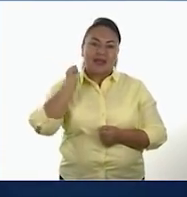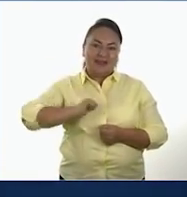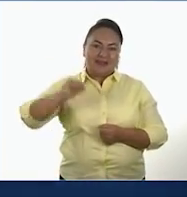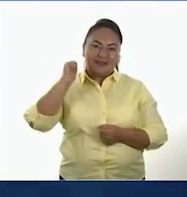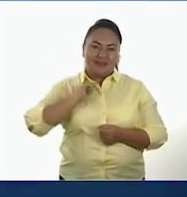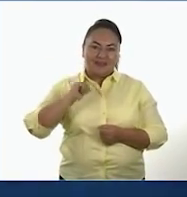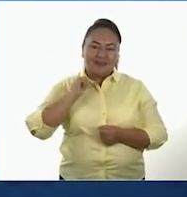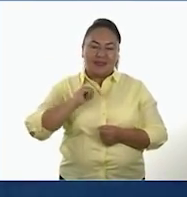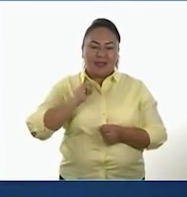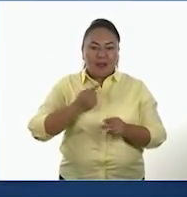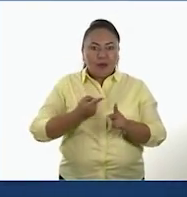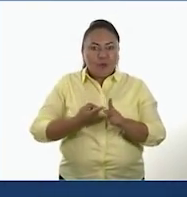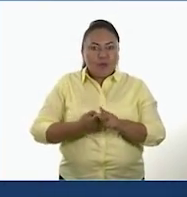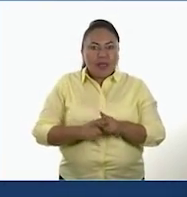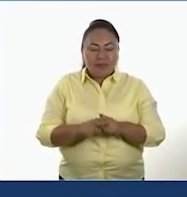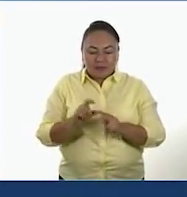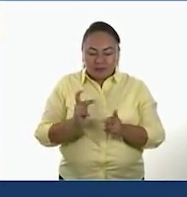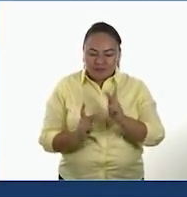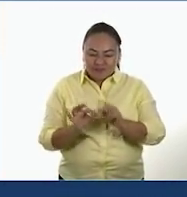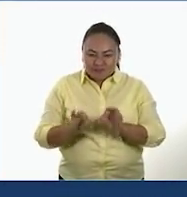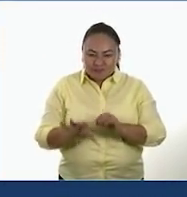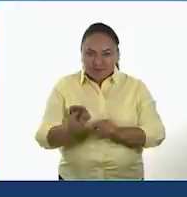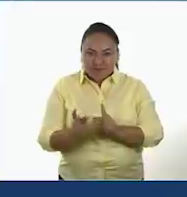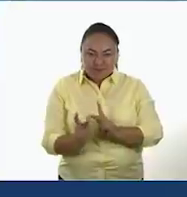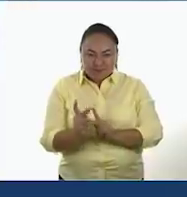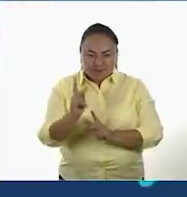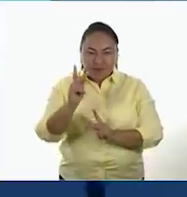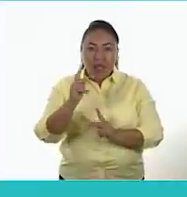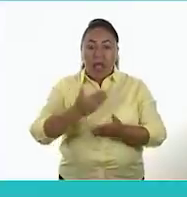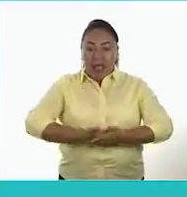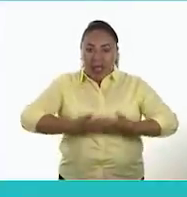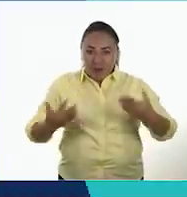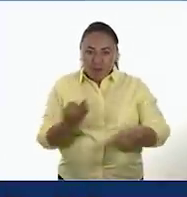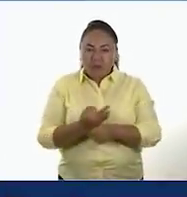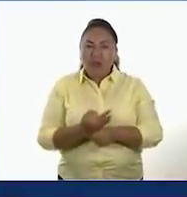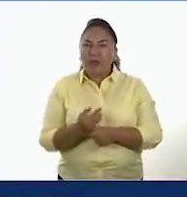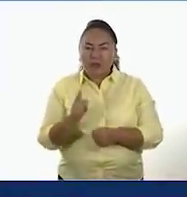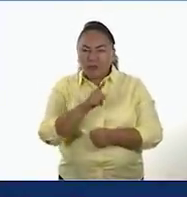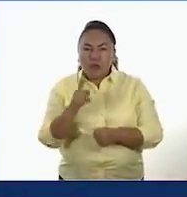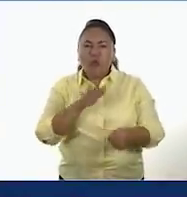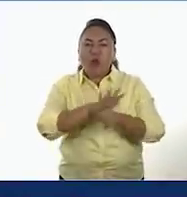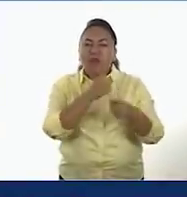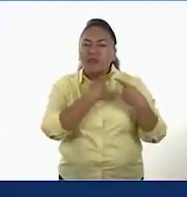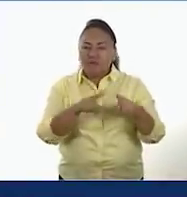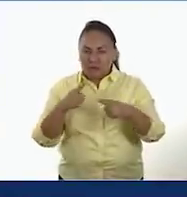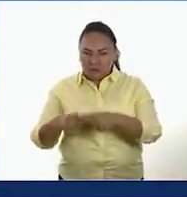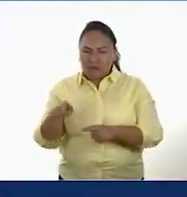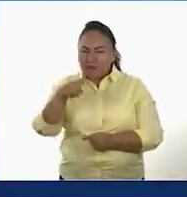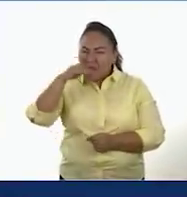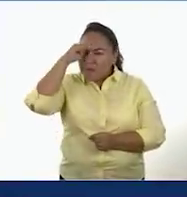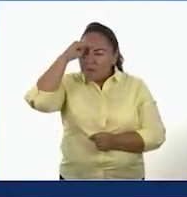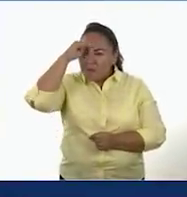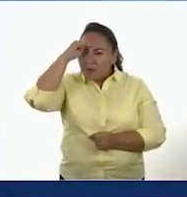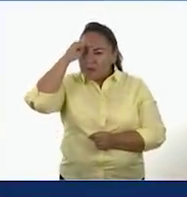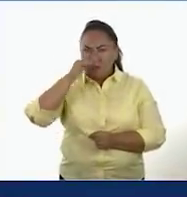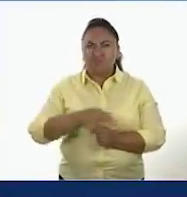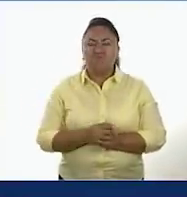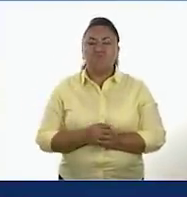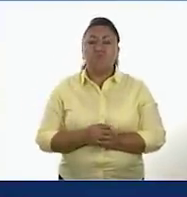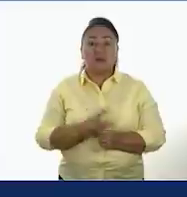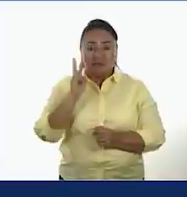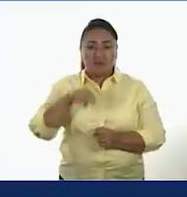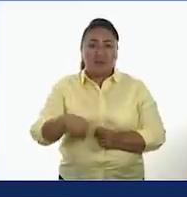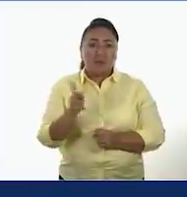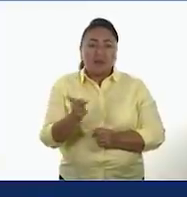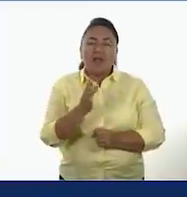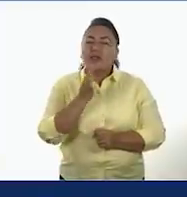asentamientos agrícolas y las poblaciones en la actualidad? Piense. En realidad es muy sencilla